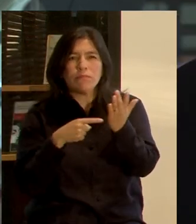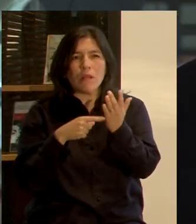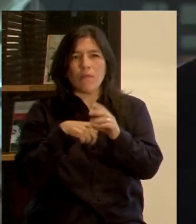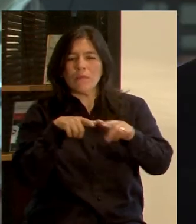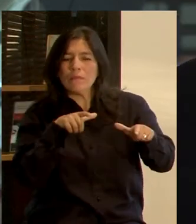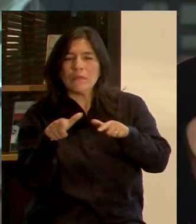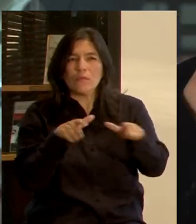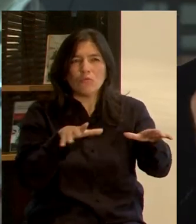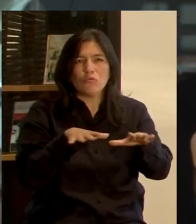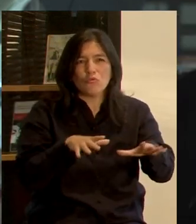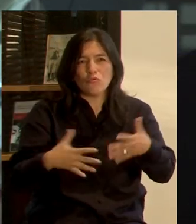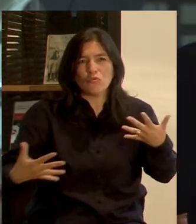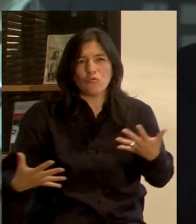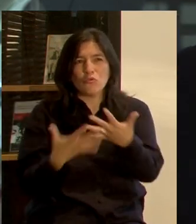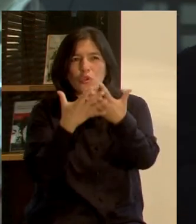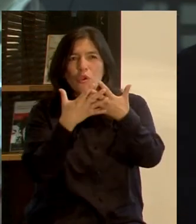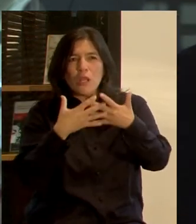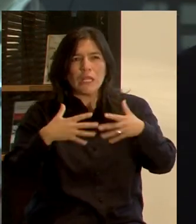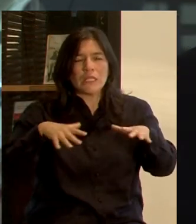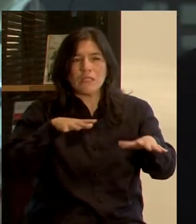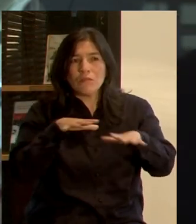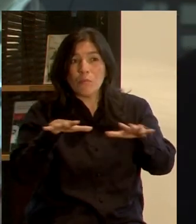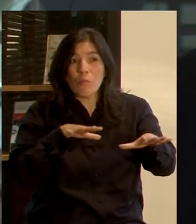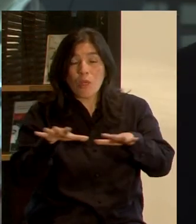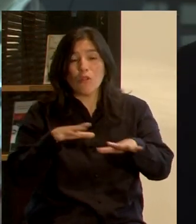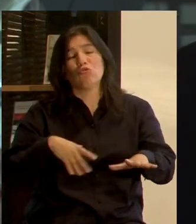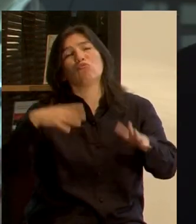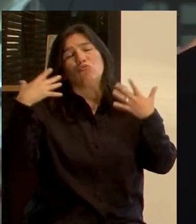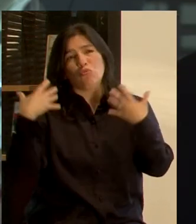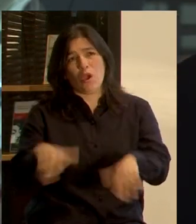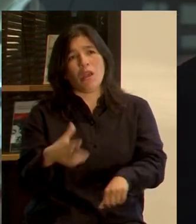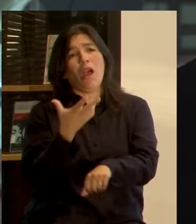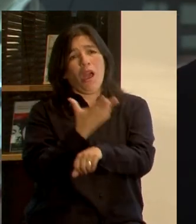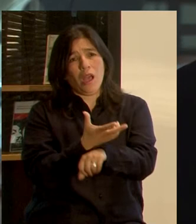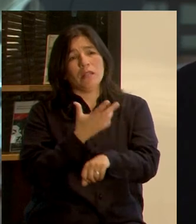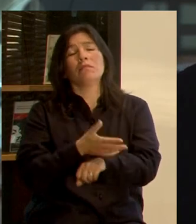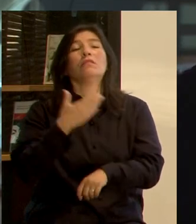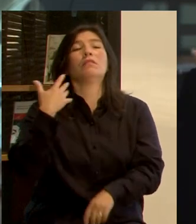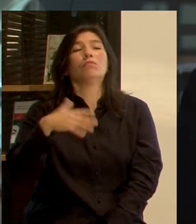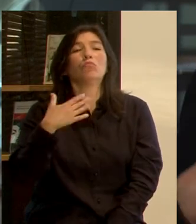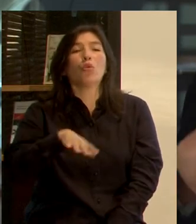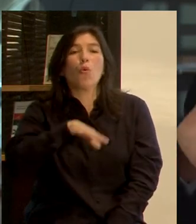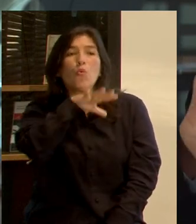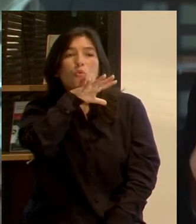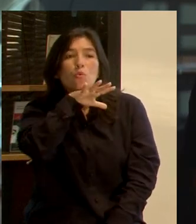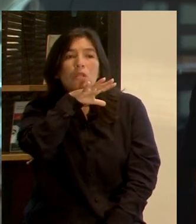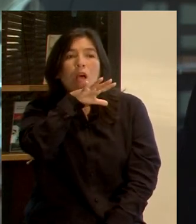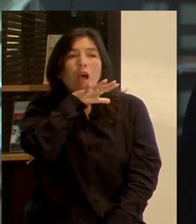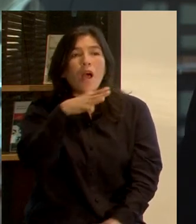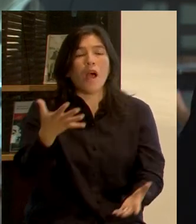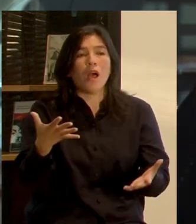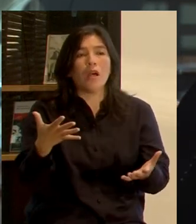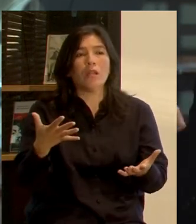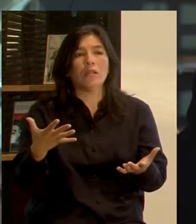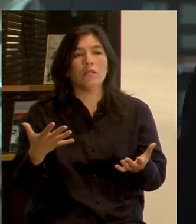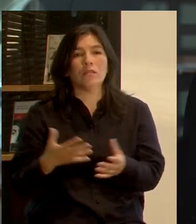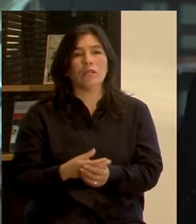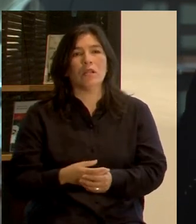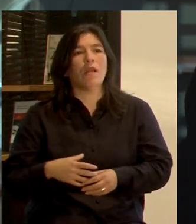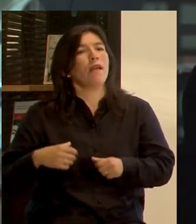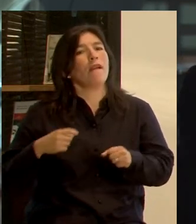monitoreos en red, los modelos que pueden prevenir están, si los tenemos que utilizar, y los tenemos que utilizar por